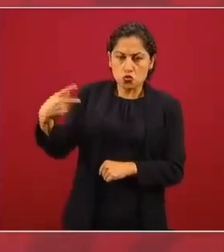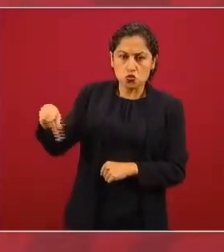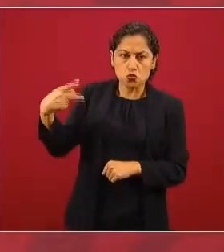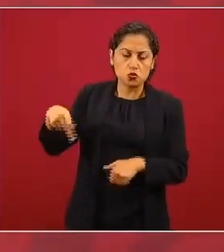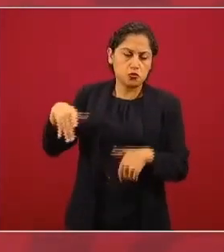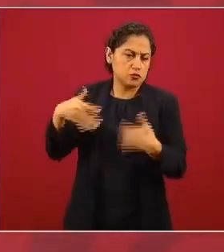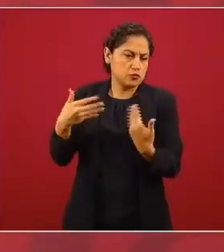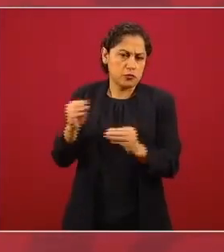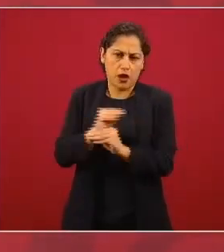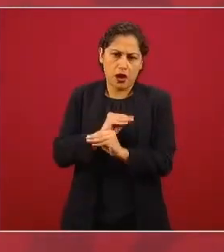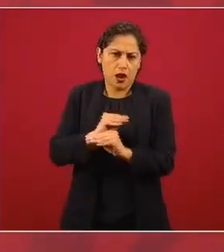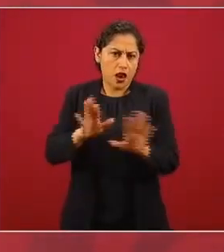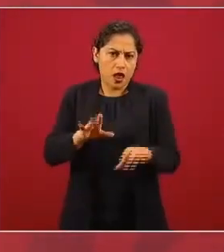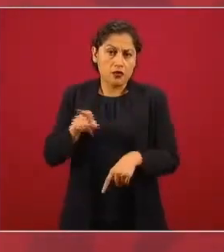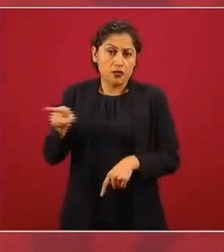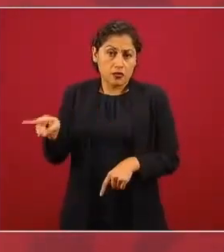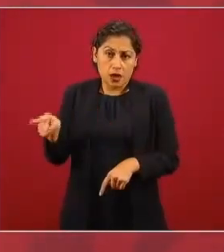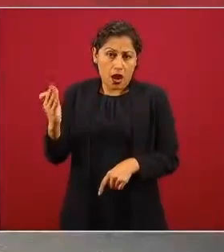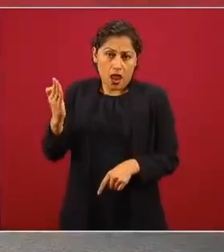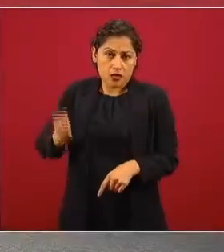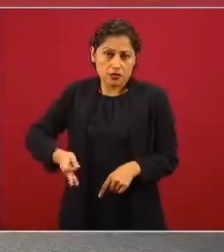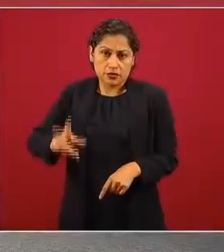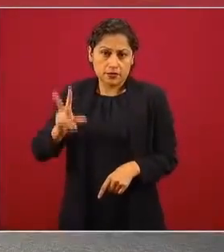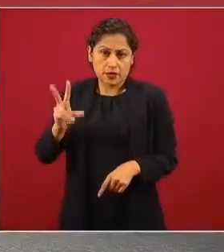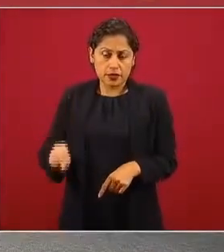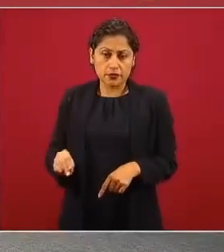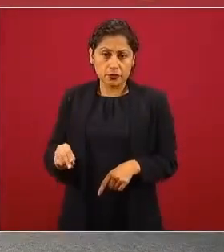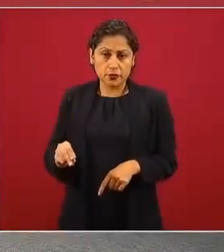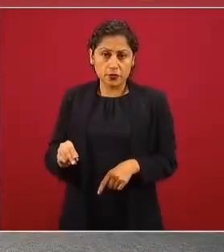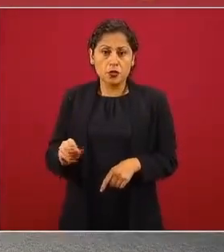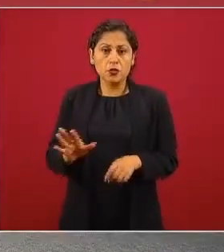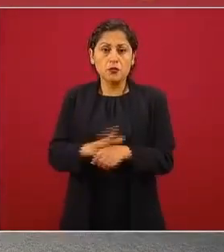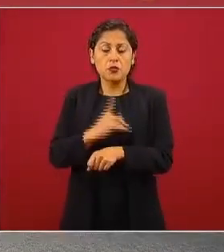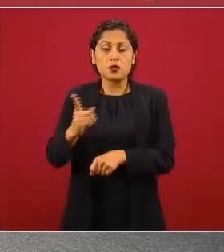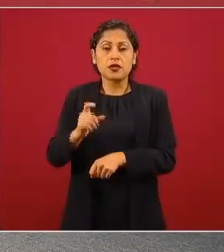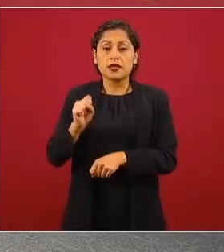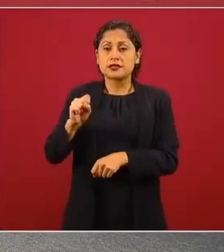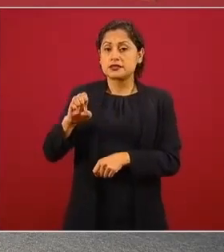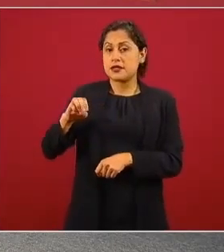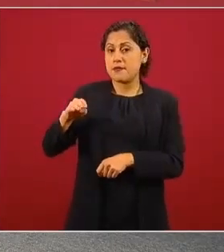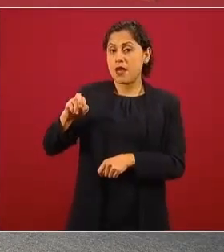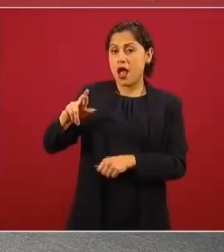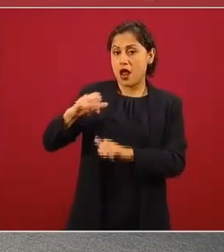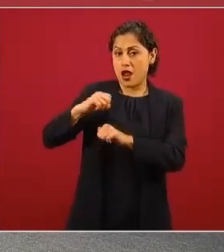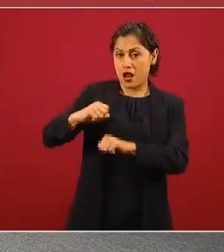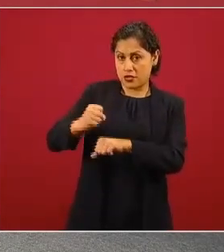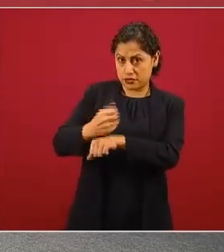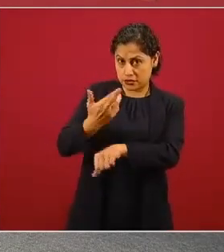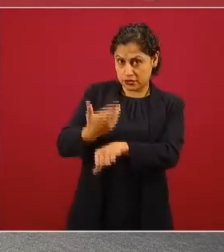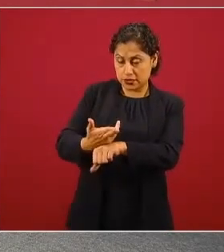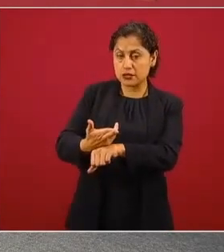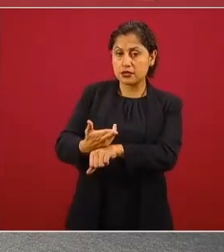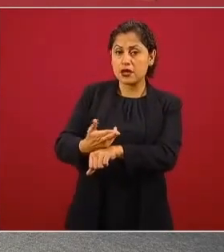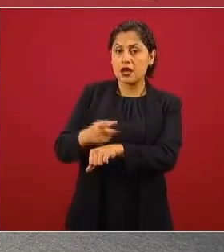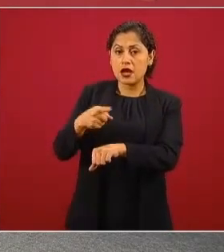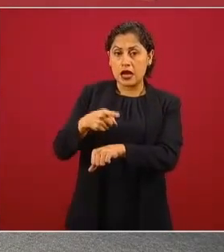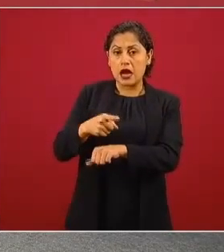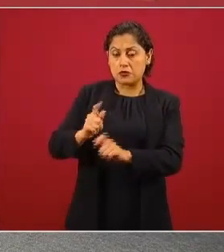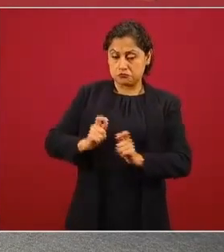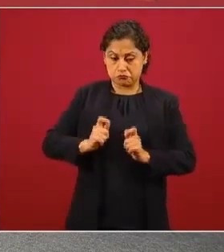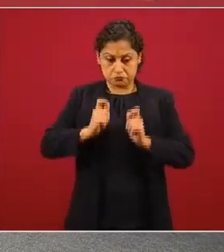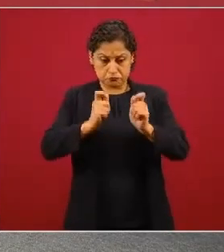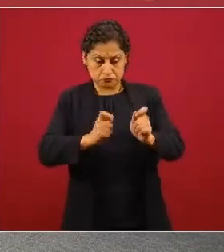está de acuerdo en que la Secretaría de Marina se haga cargo de las aduanas